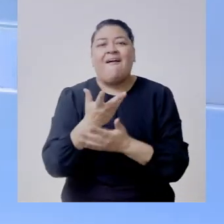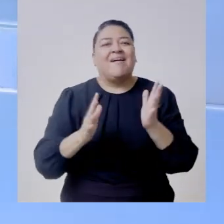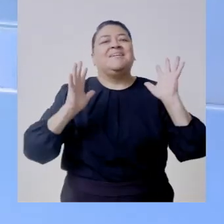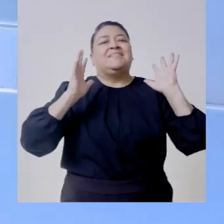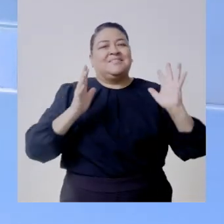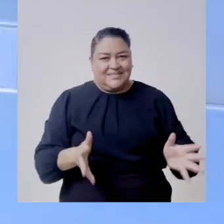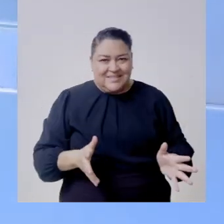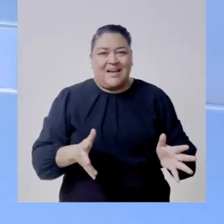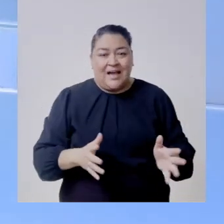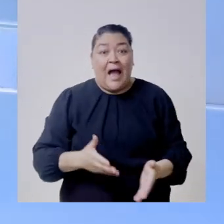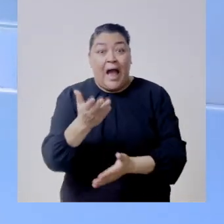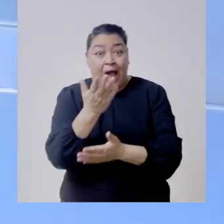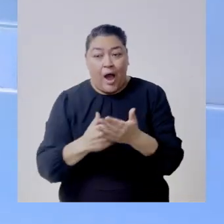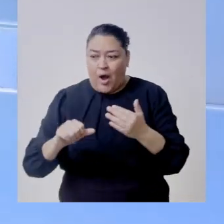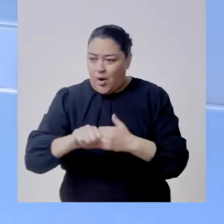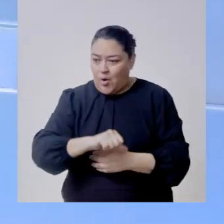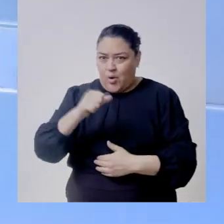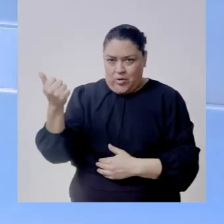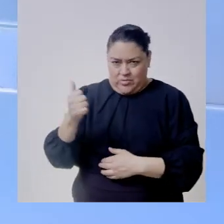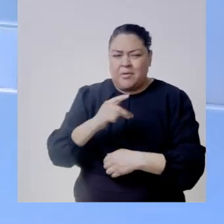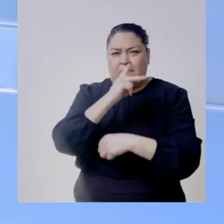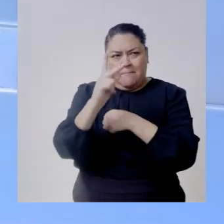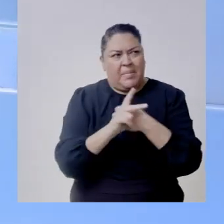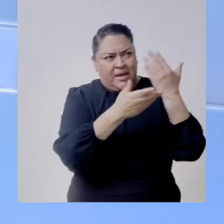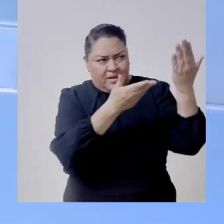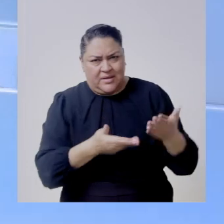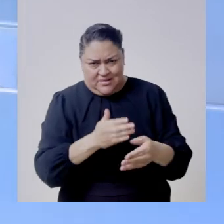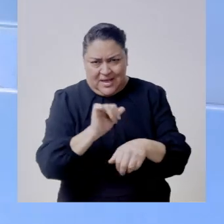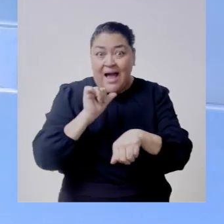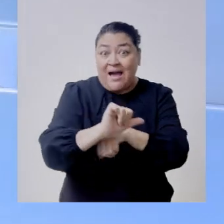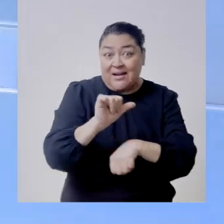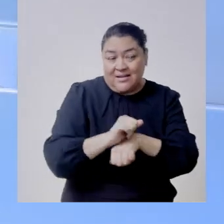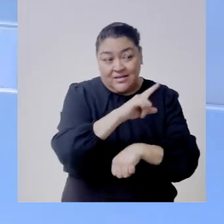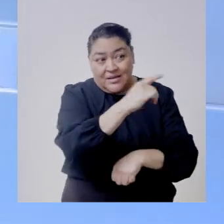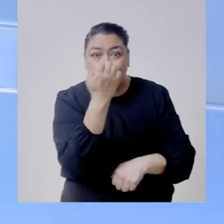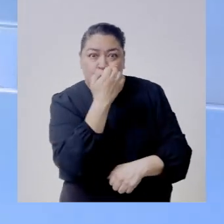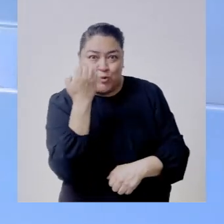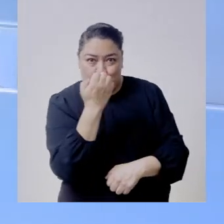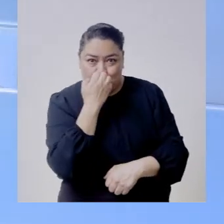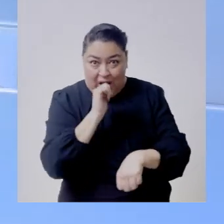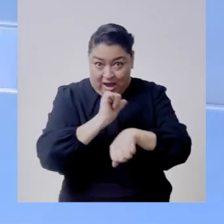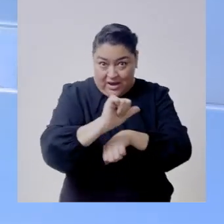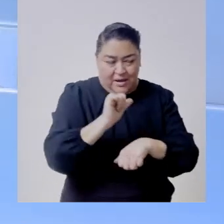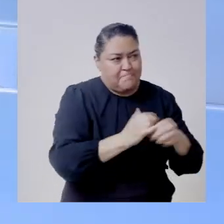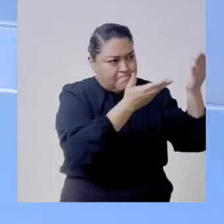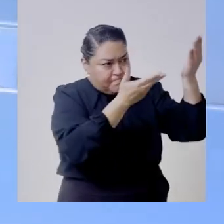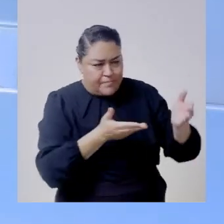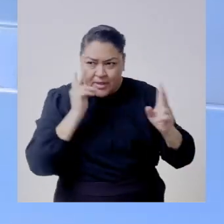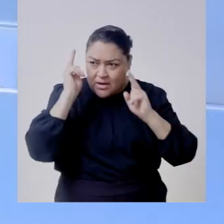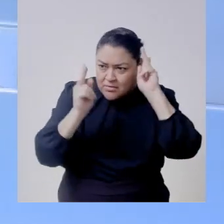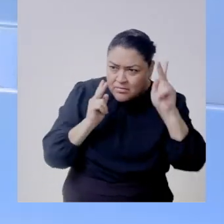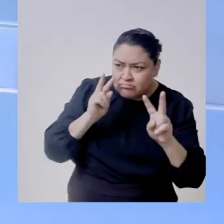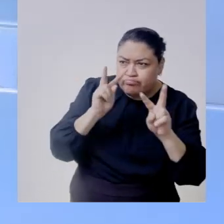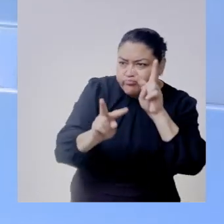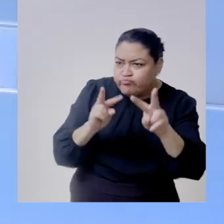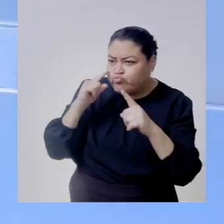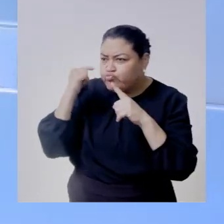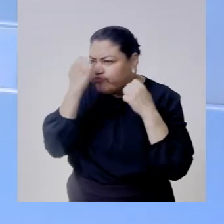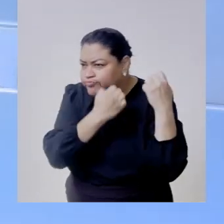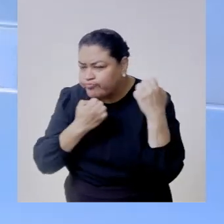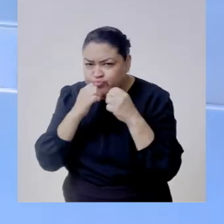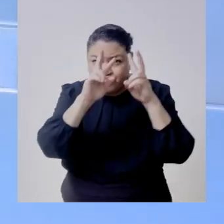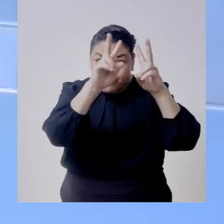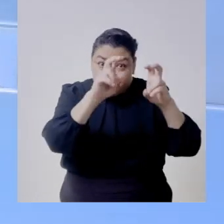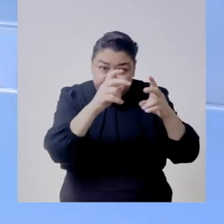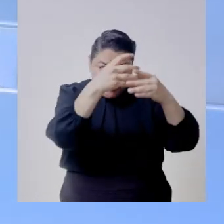nos evaluará nuestro par de argentina la escuela judicial argentina vino la tuvimos de visita estuvo revisando